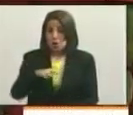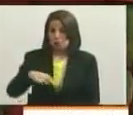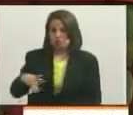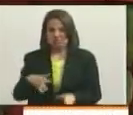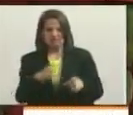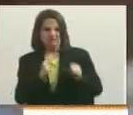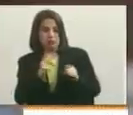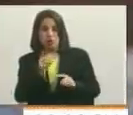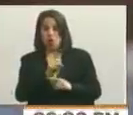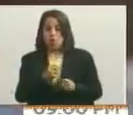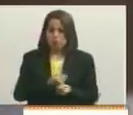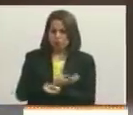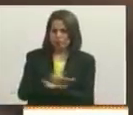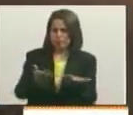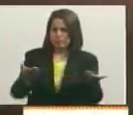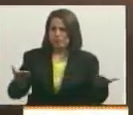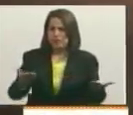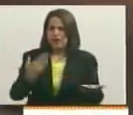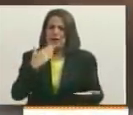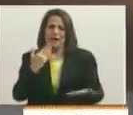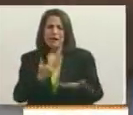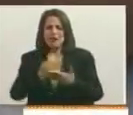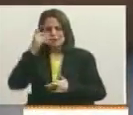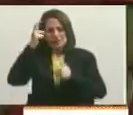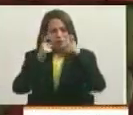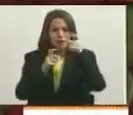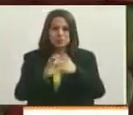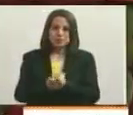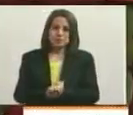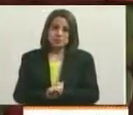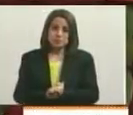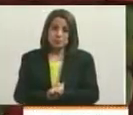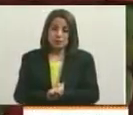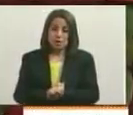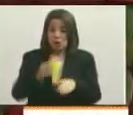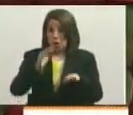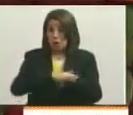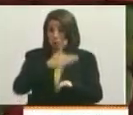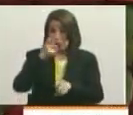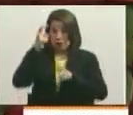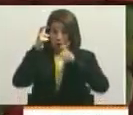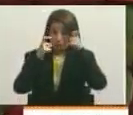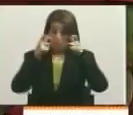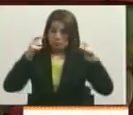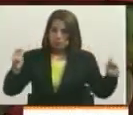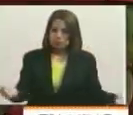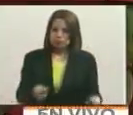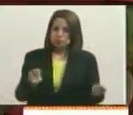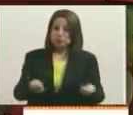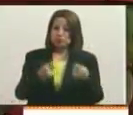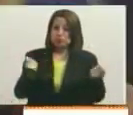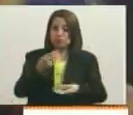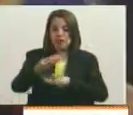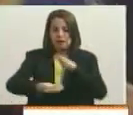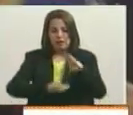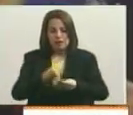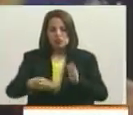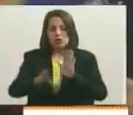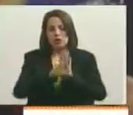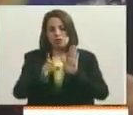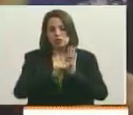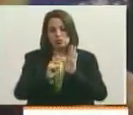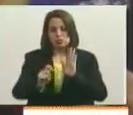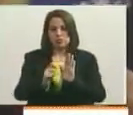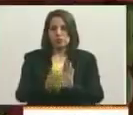Chávez. Porque esta constitución la empujó el comandante Hugo Chávez. Estaba ahí entre otros,